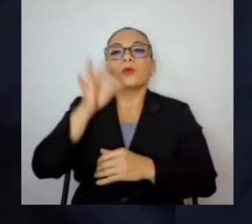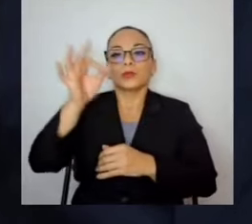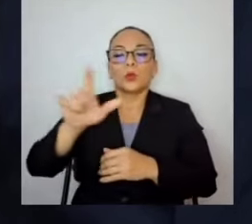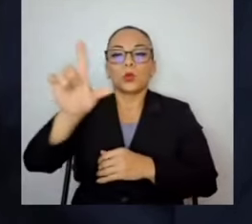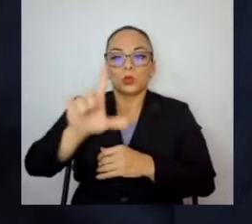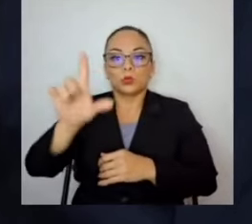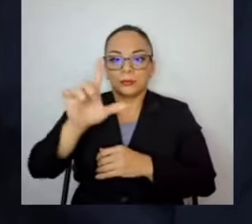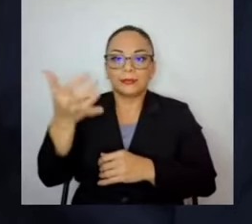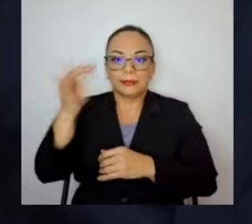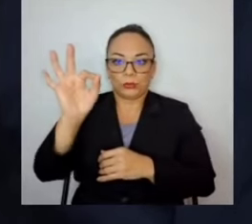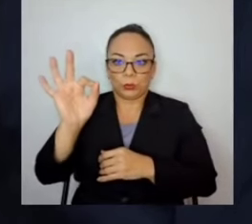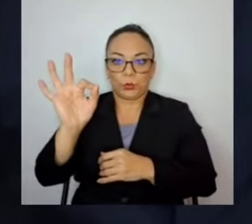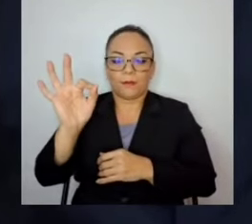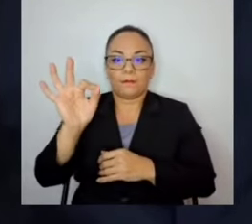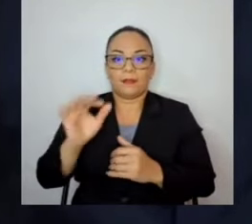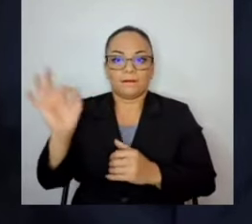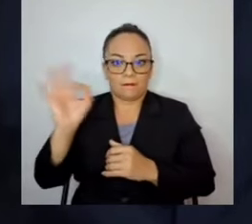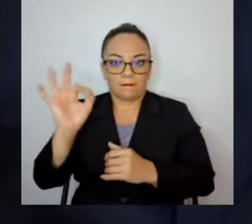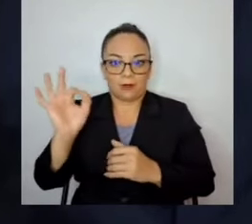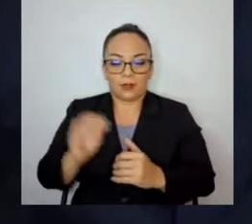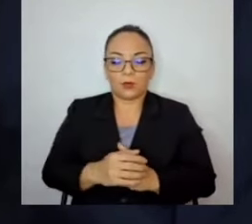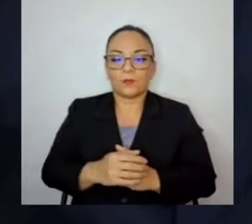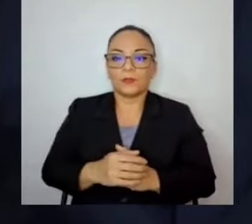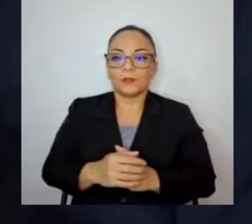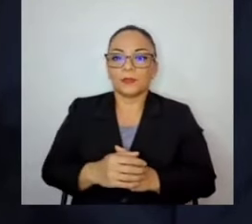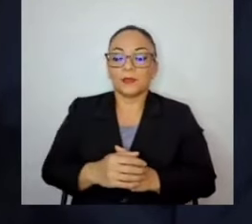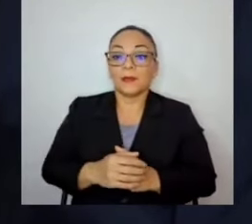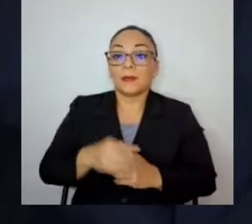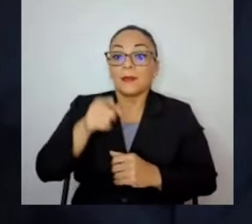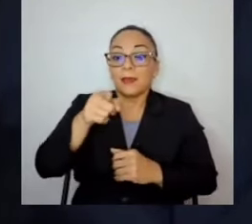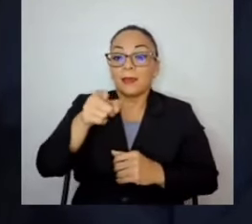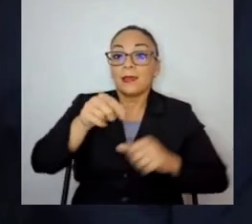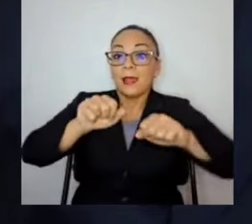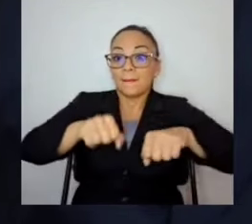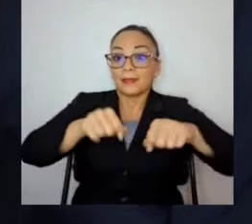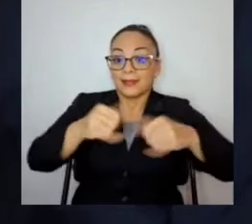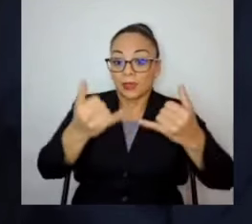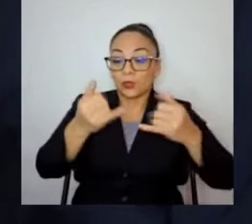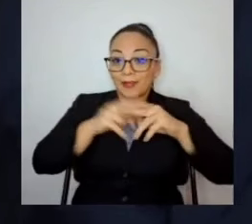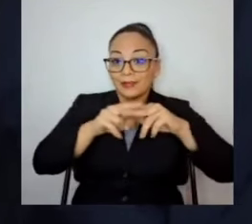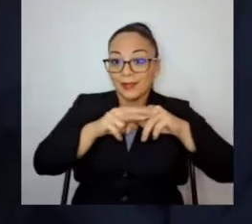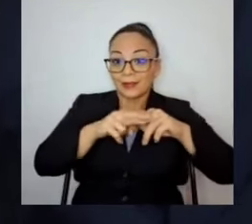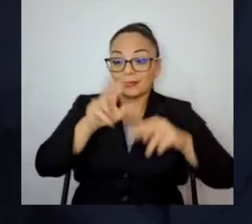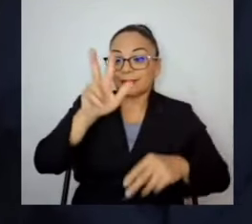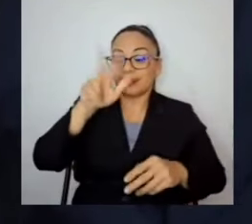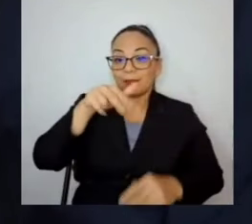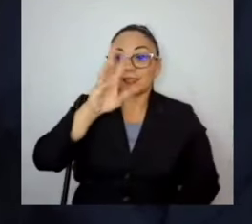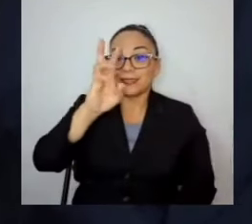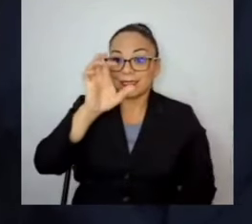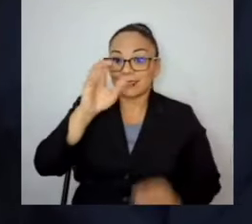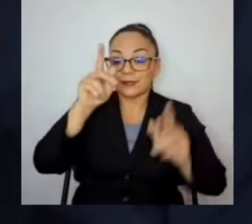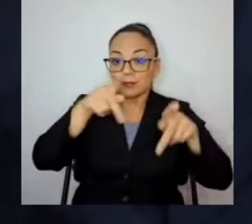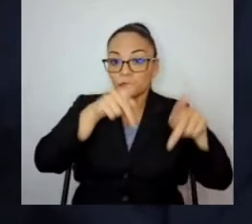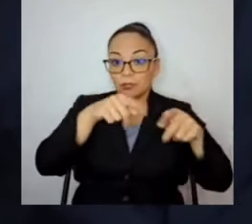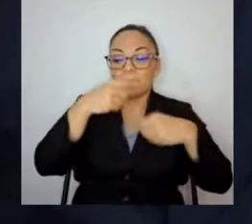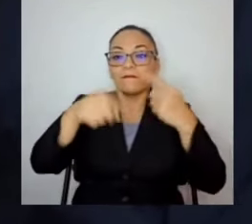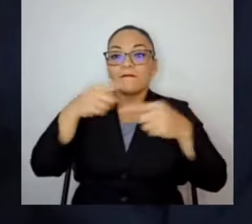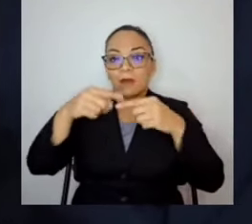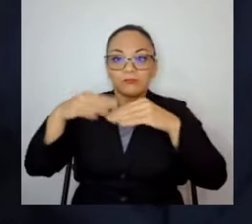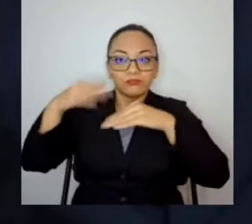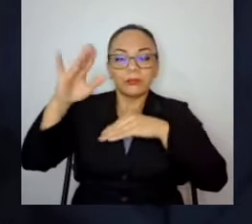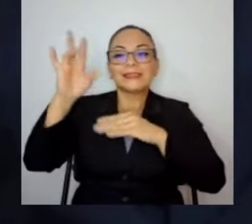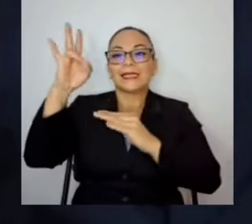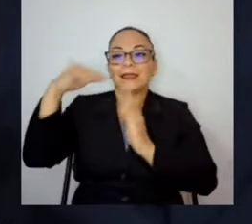19 y va a pasar de una capacidad actual de 3.600 personas a 7.200